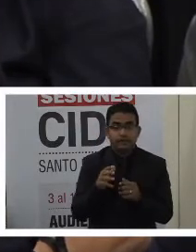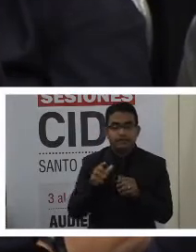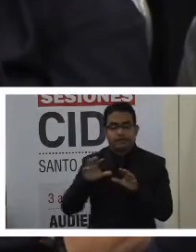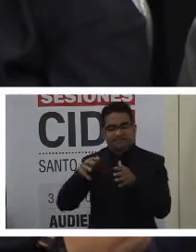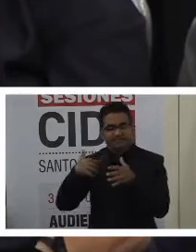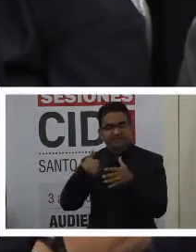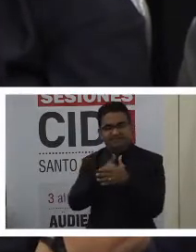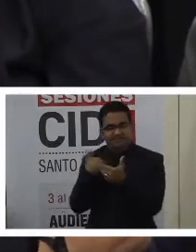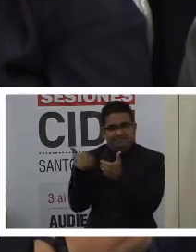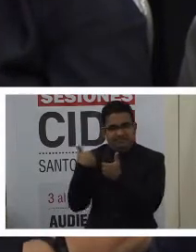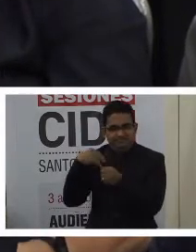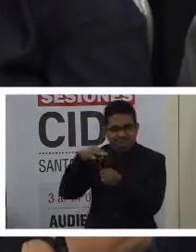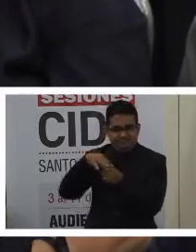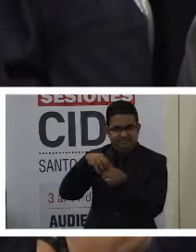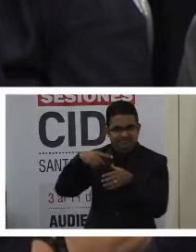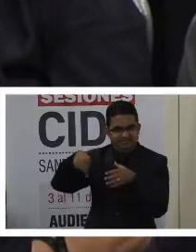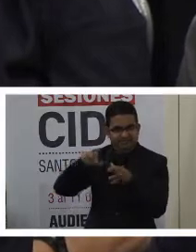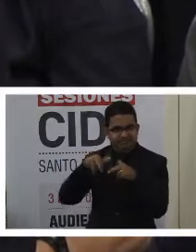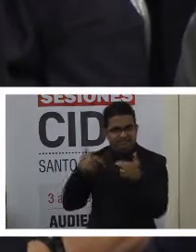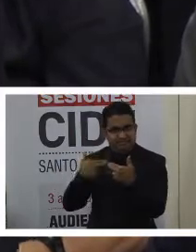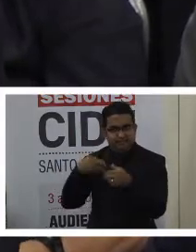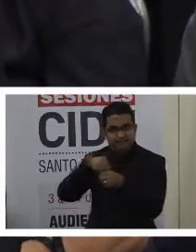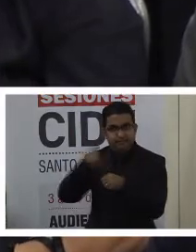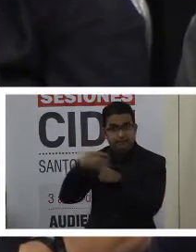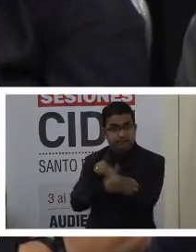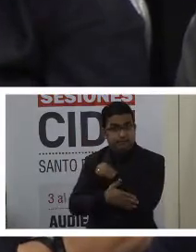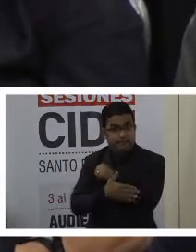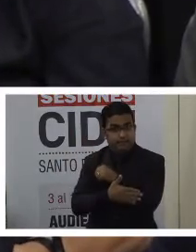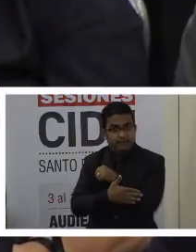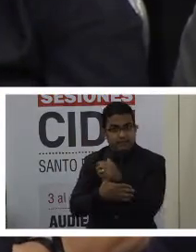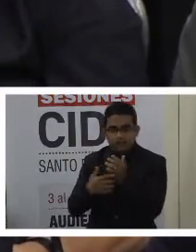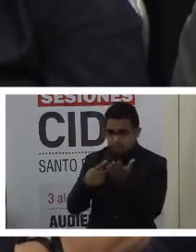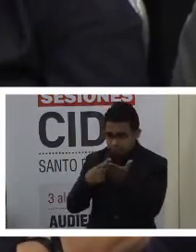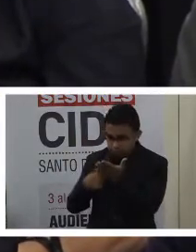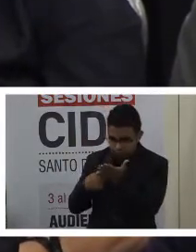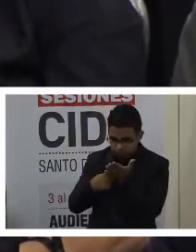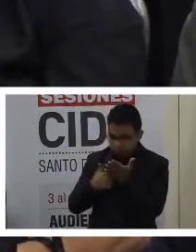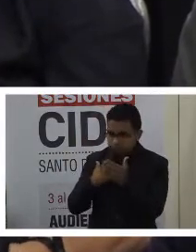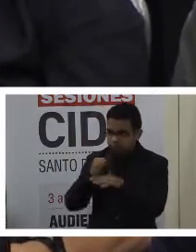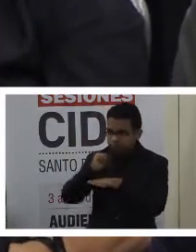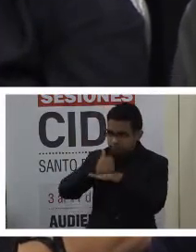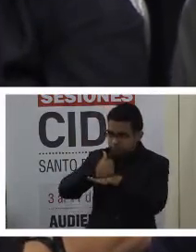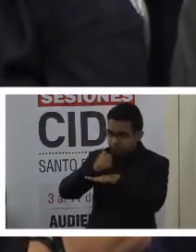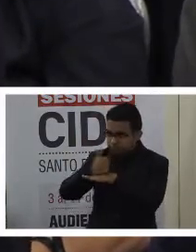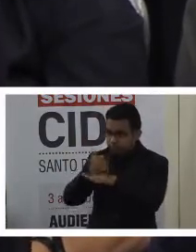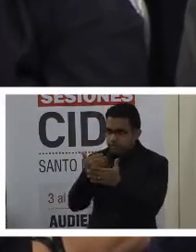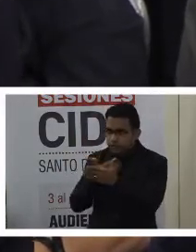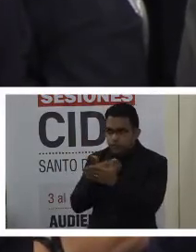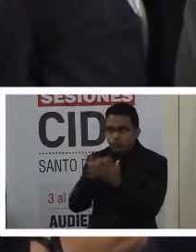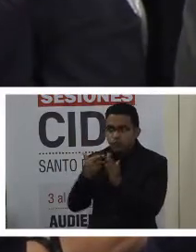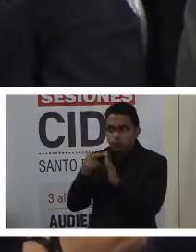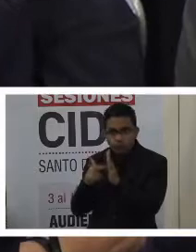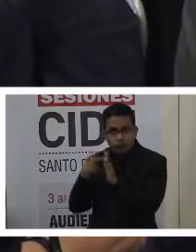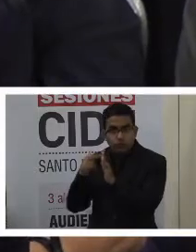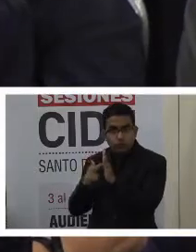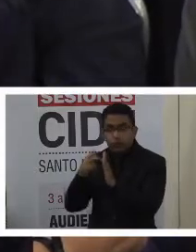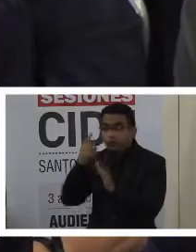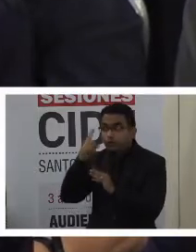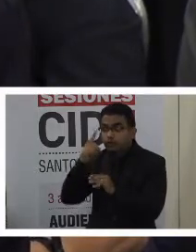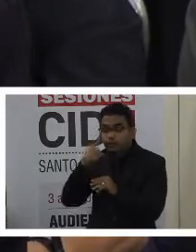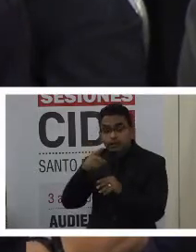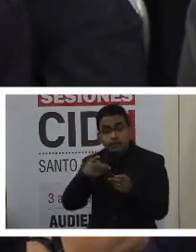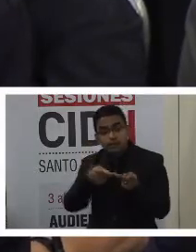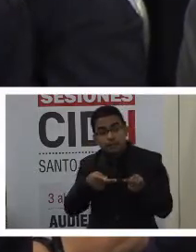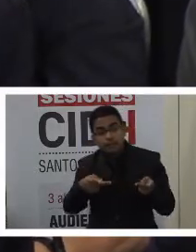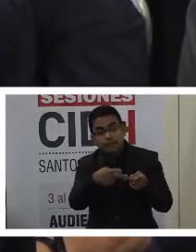Nacional Electoral, desde el poder electoral de nuestro país, se han tomado medidas importantes para asegurar que los centros de votación